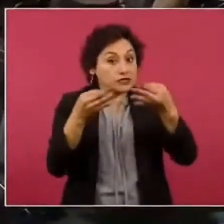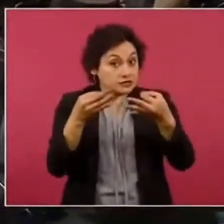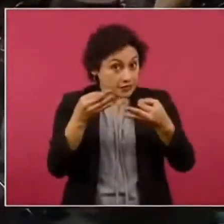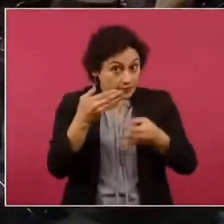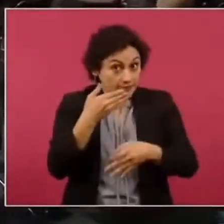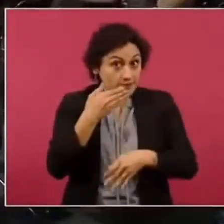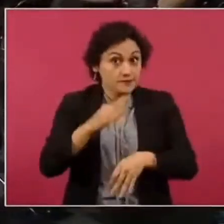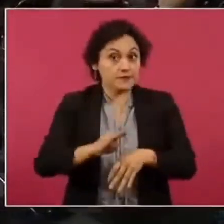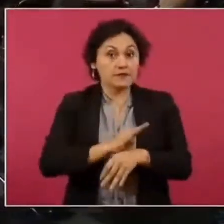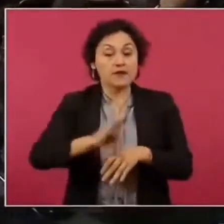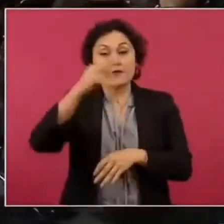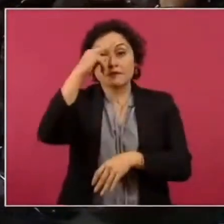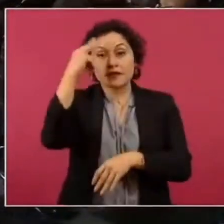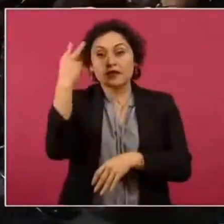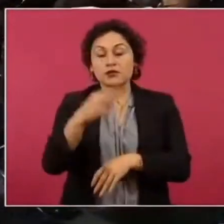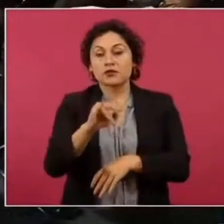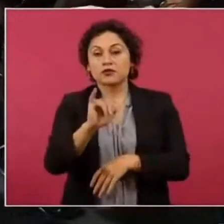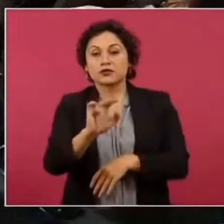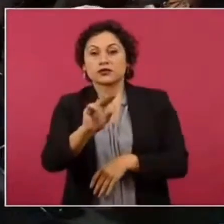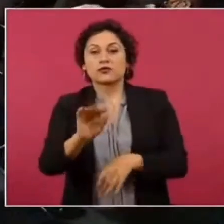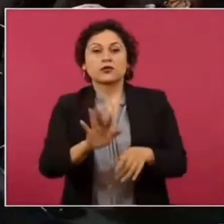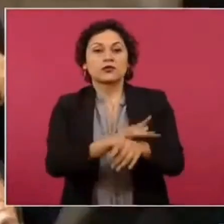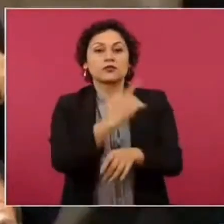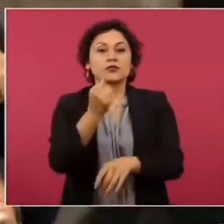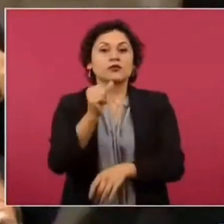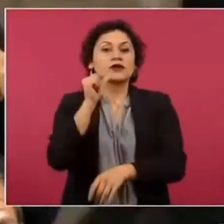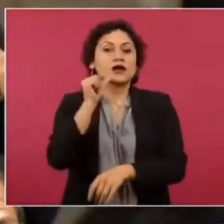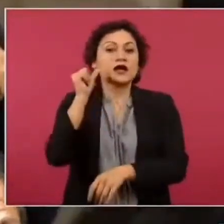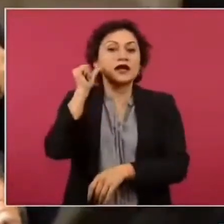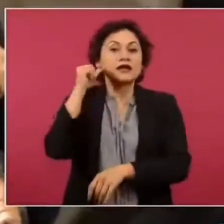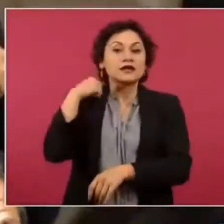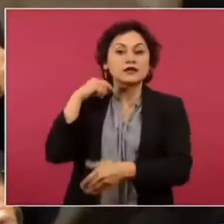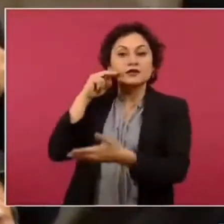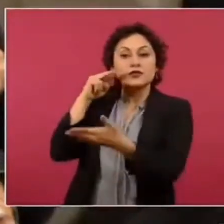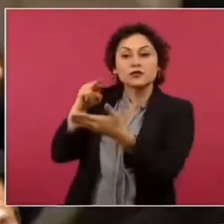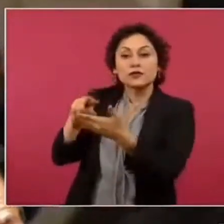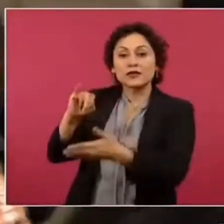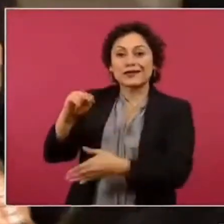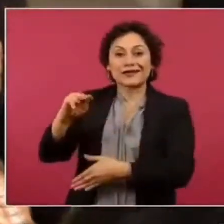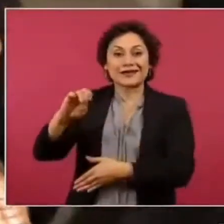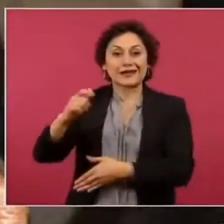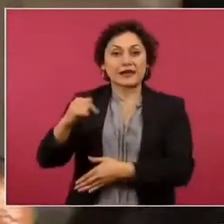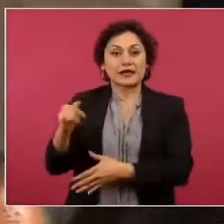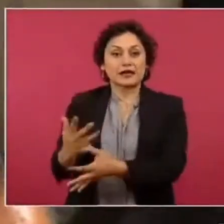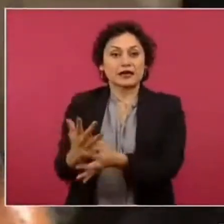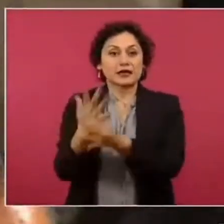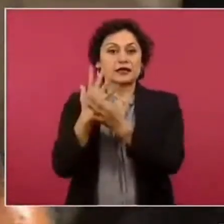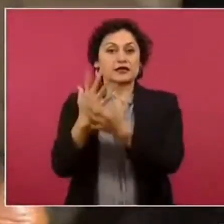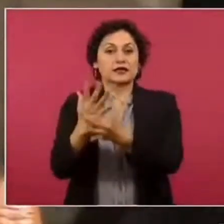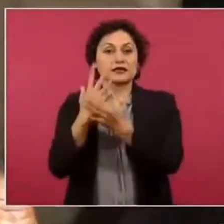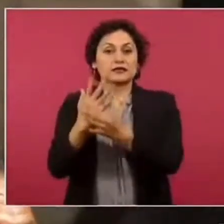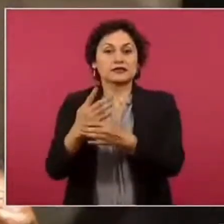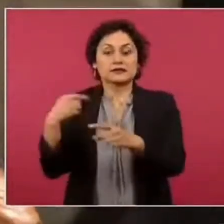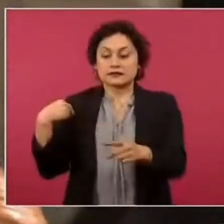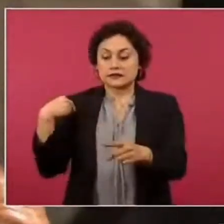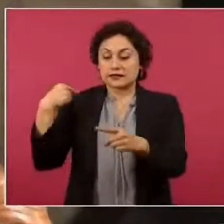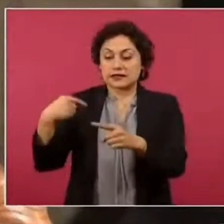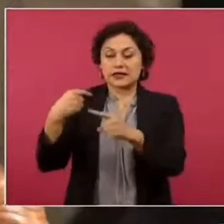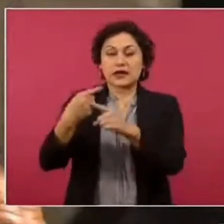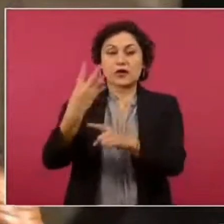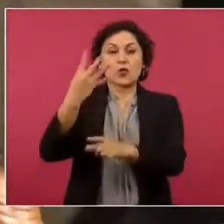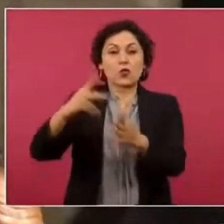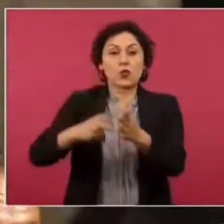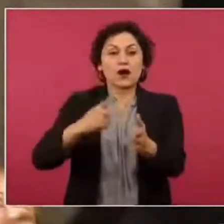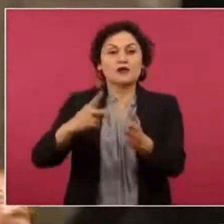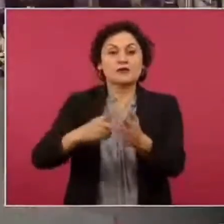Eso también porque el día de ayer yo conocí al Inegi, que es la cuarta quincena consecutiva, con la baja en la inflación.